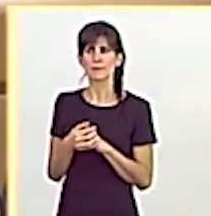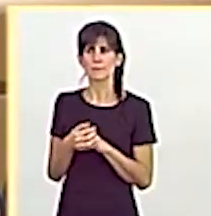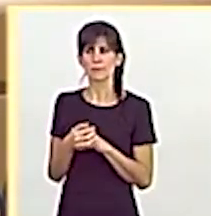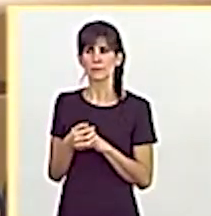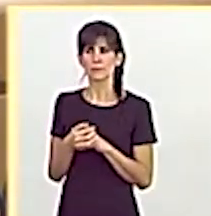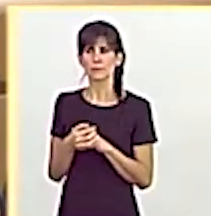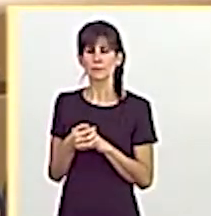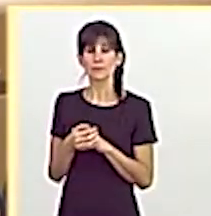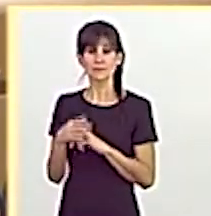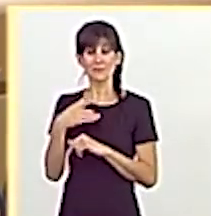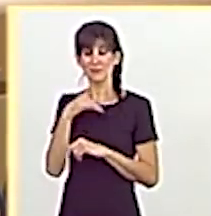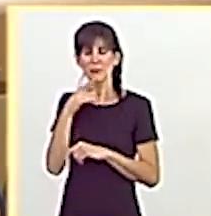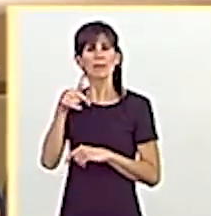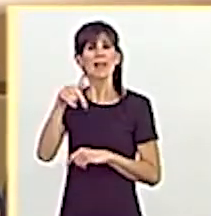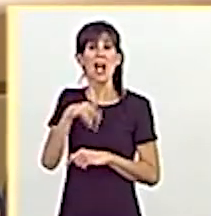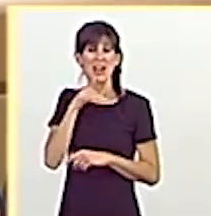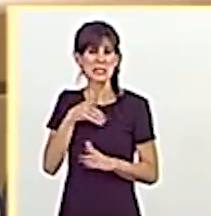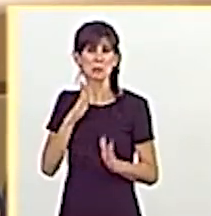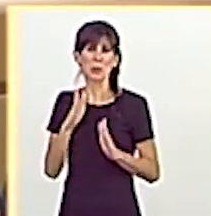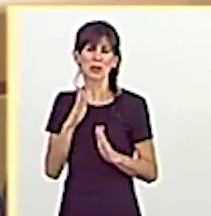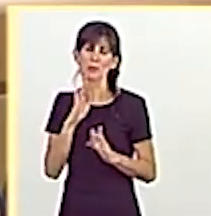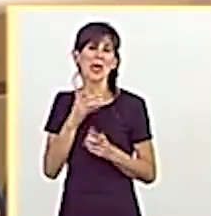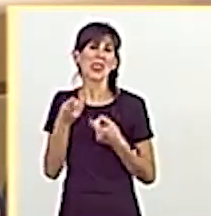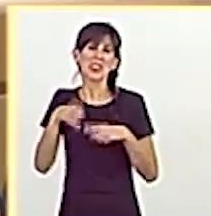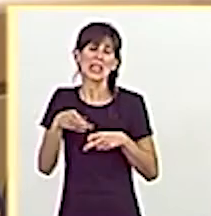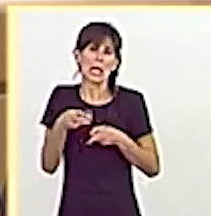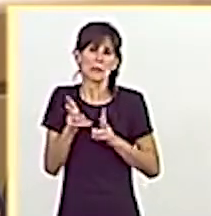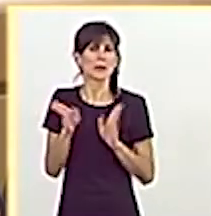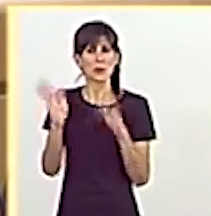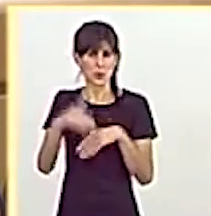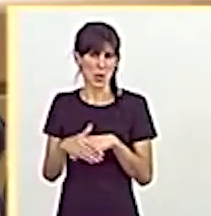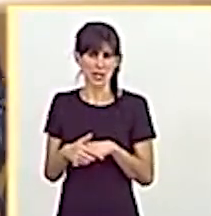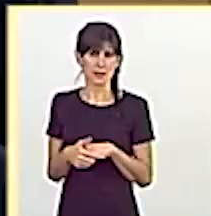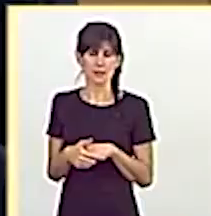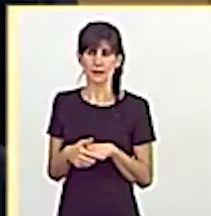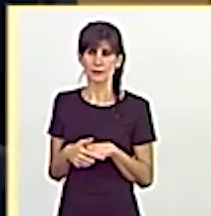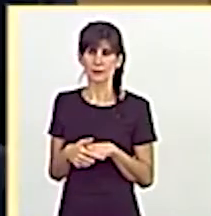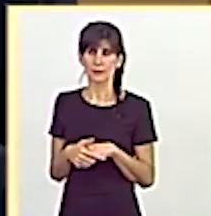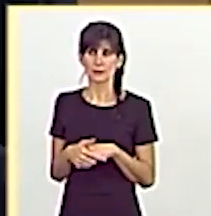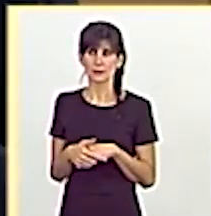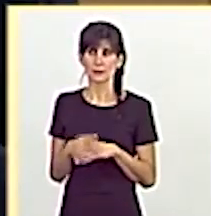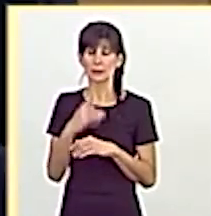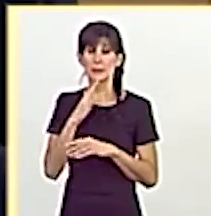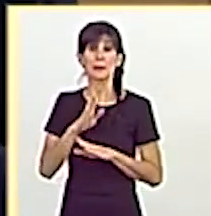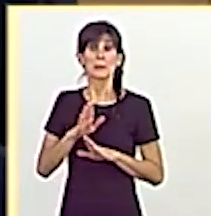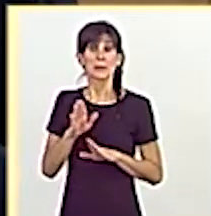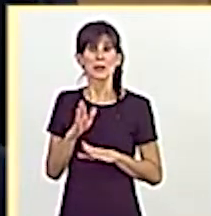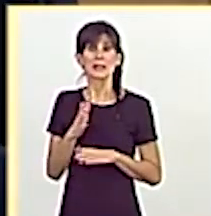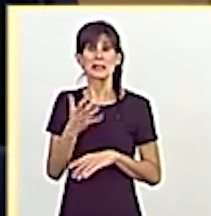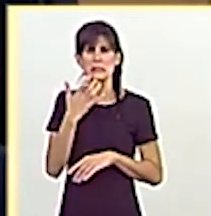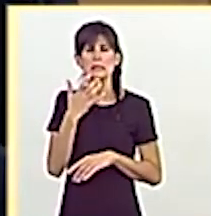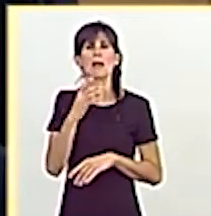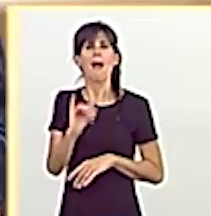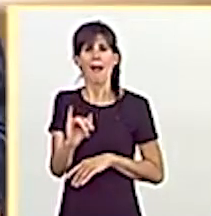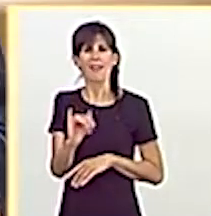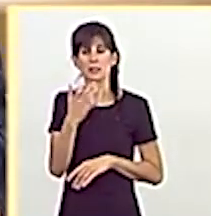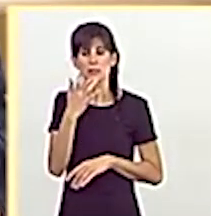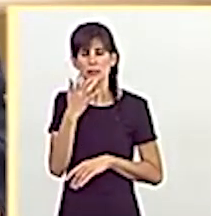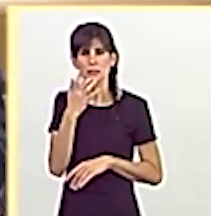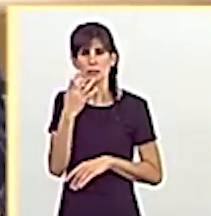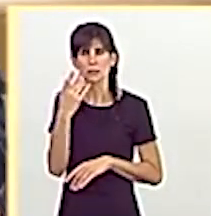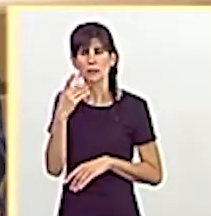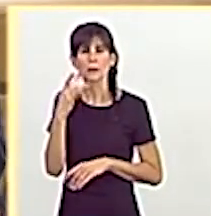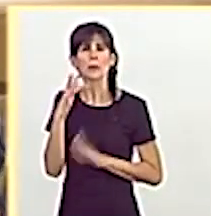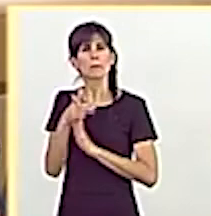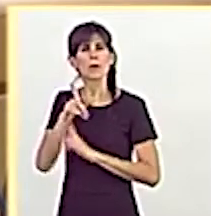En este momento no hay citas disponibles, pero sí la hay si pagamos a un